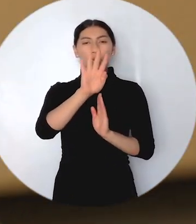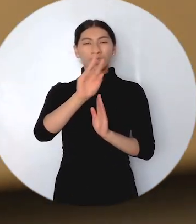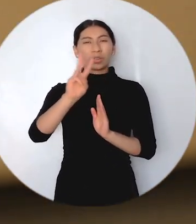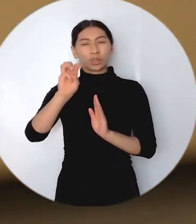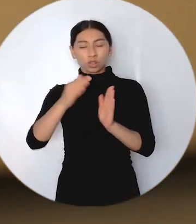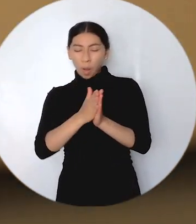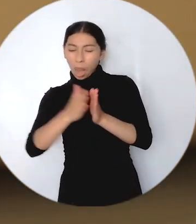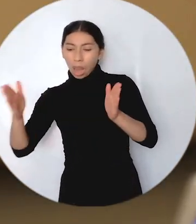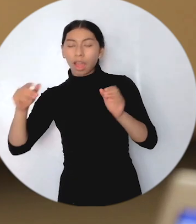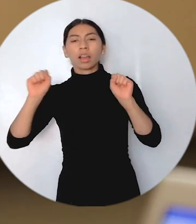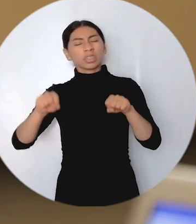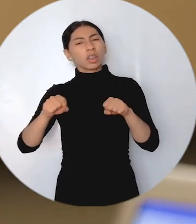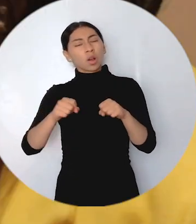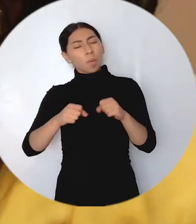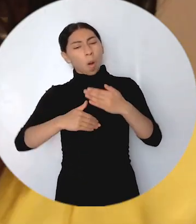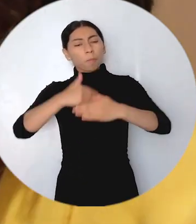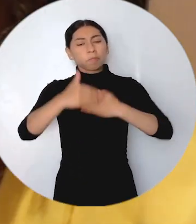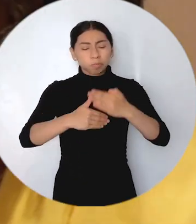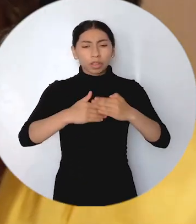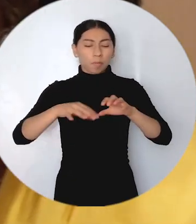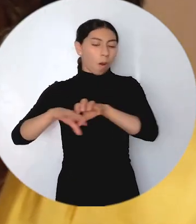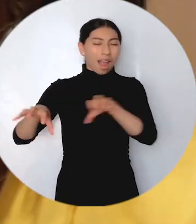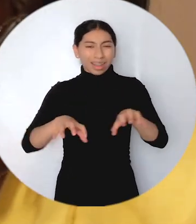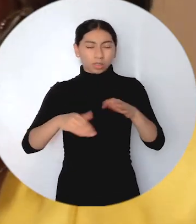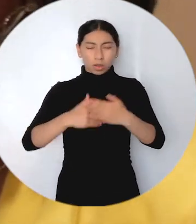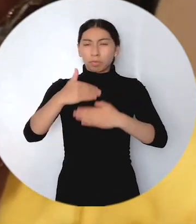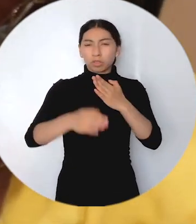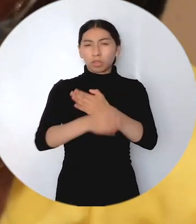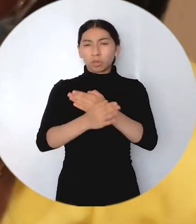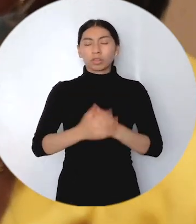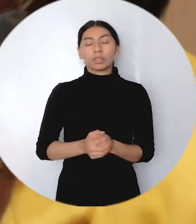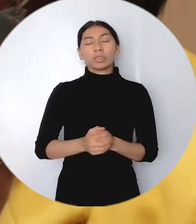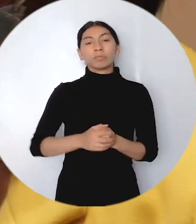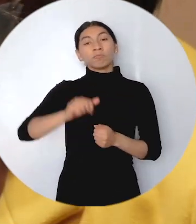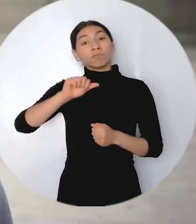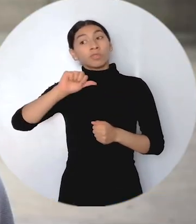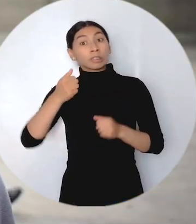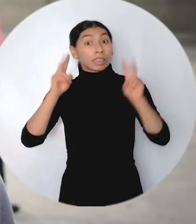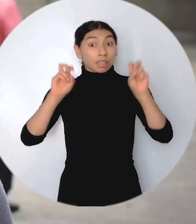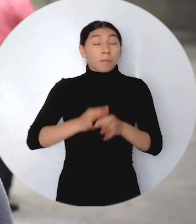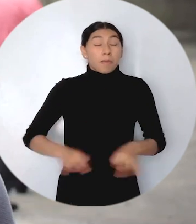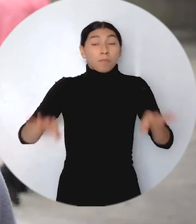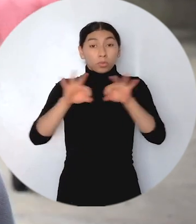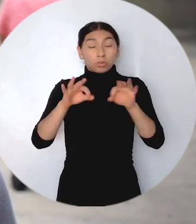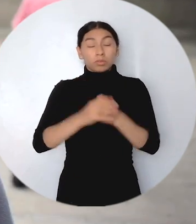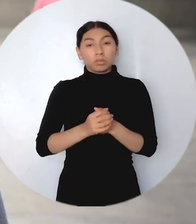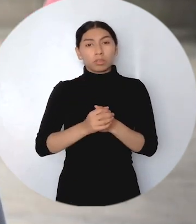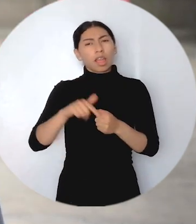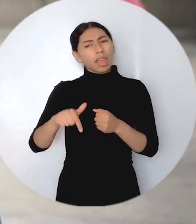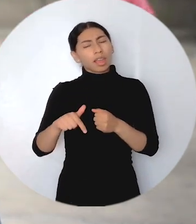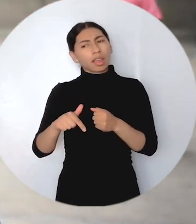entidades territoriales para la implementación de las acciones adelantadas con las víctimas del conflicto. Otro tema importante